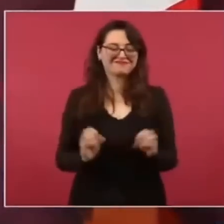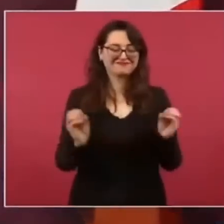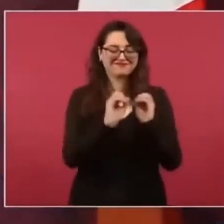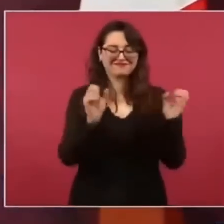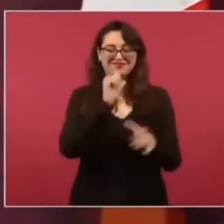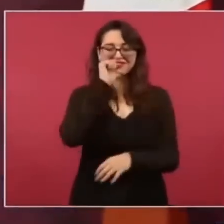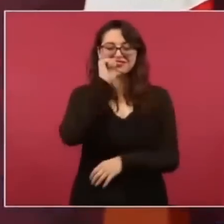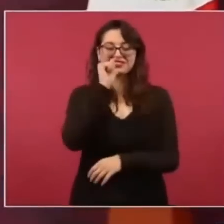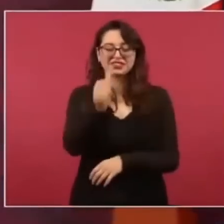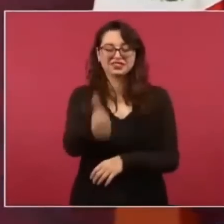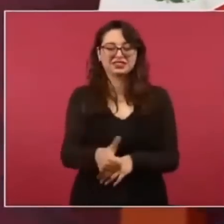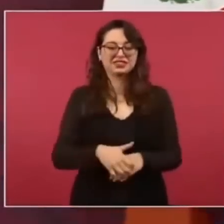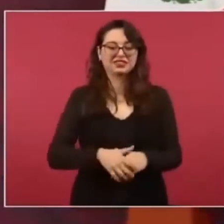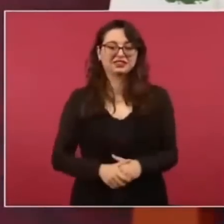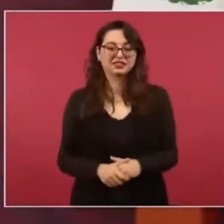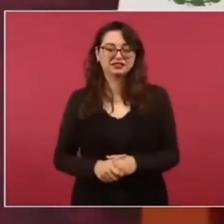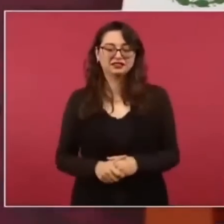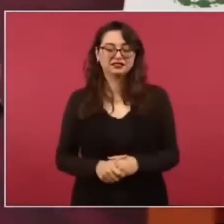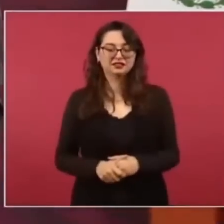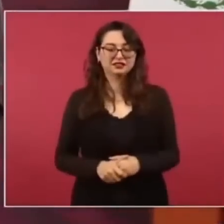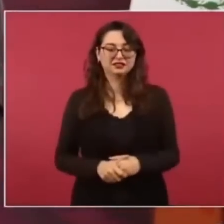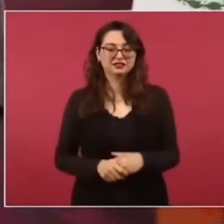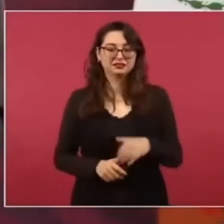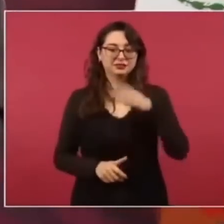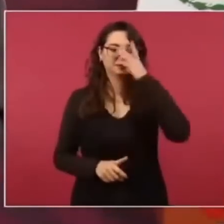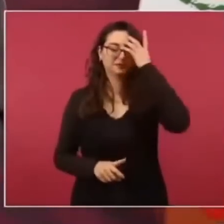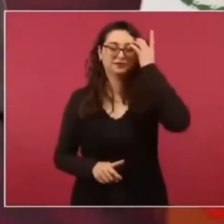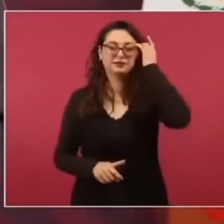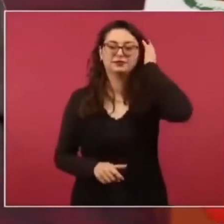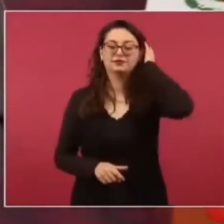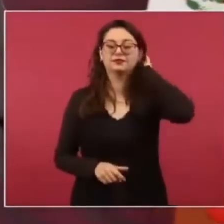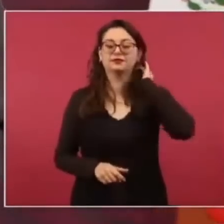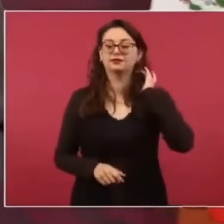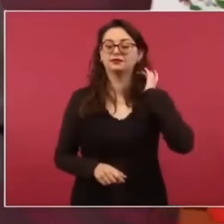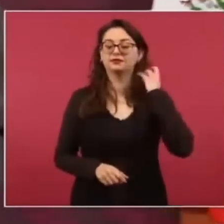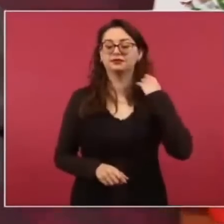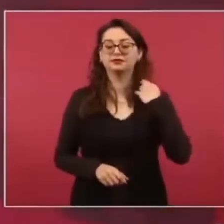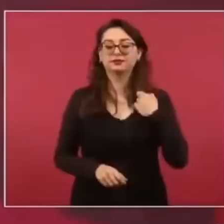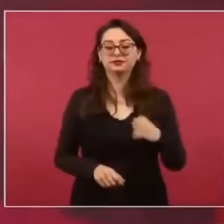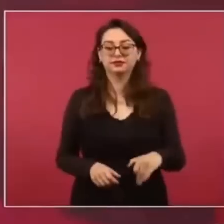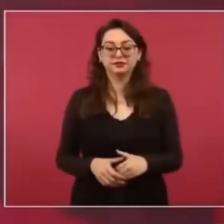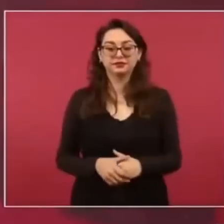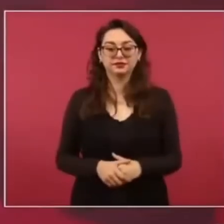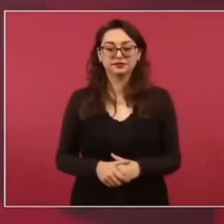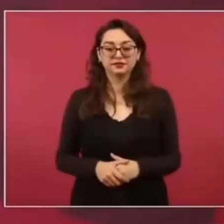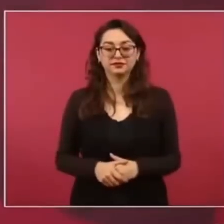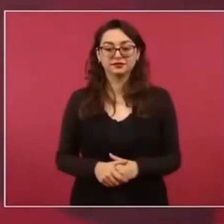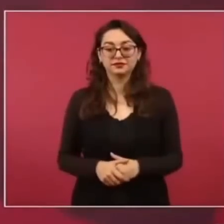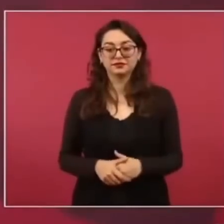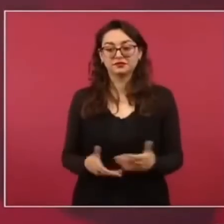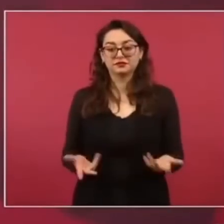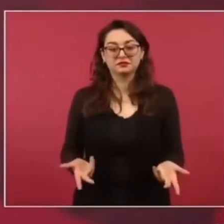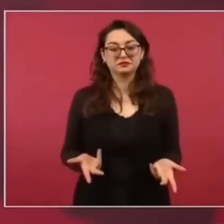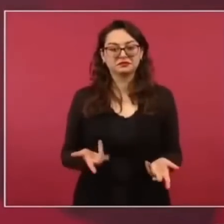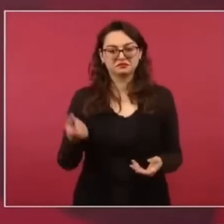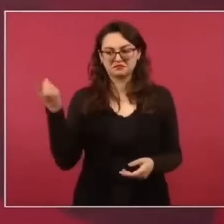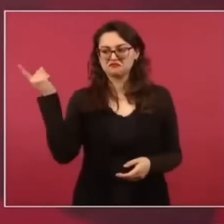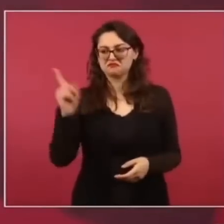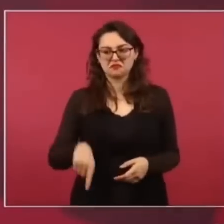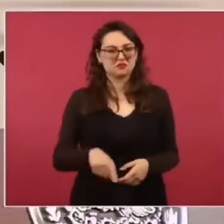Nosotros no autorizamos que se lleven a cabo masacres.